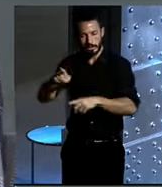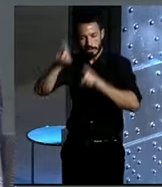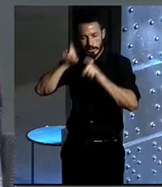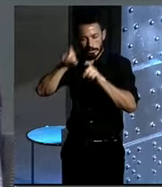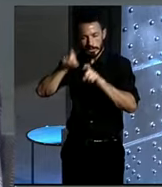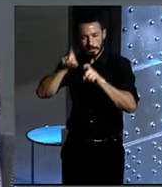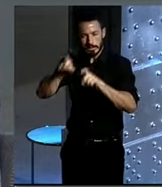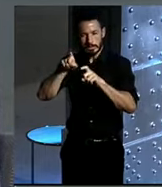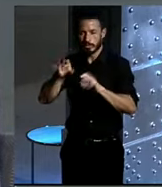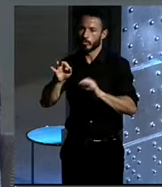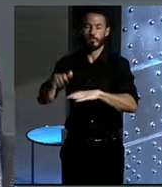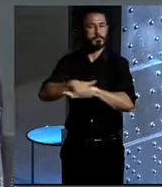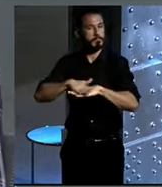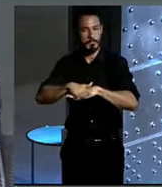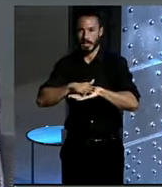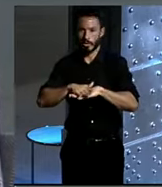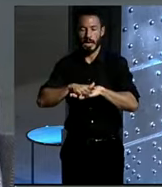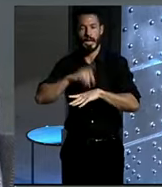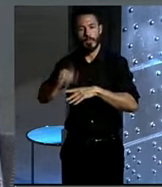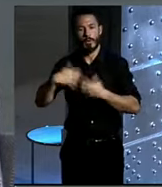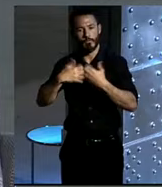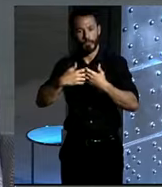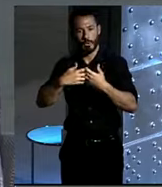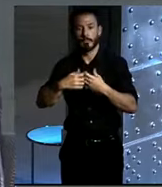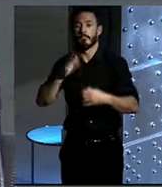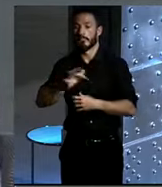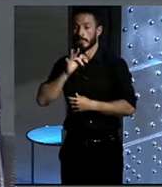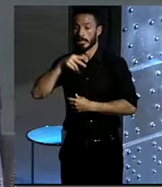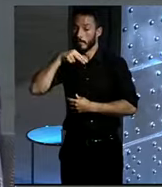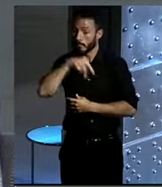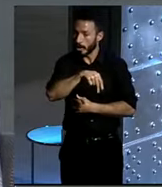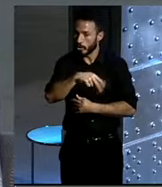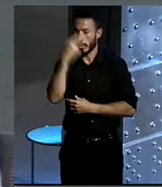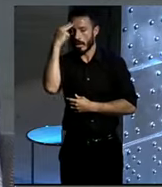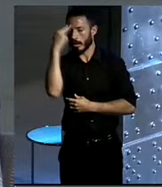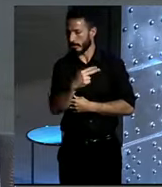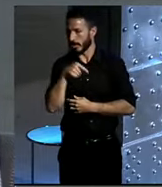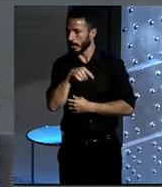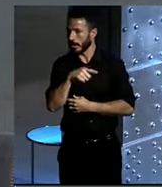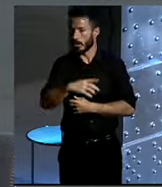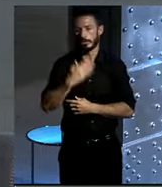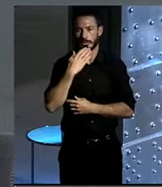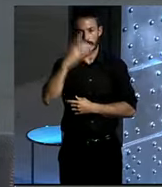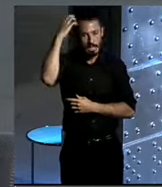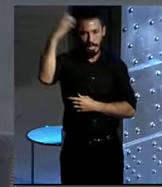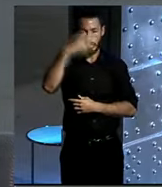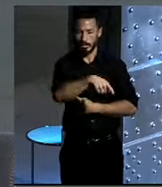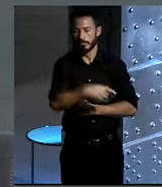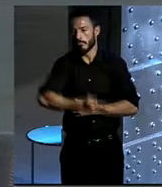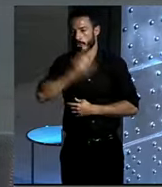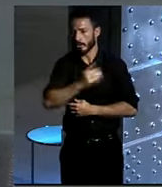básica para que funcione es el respeto al peatón. Hay que tener muy claro que el rey de la ciudad es el peatón y es realmente